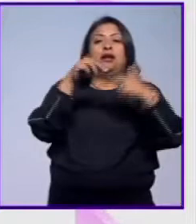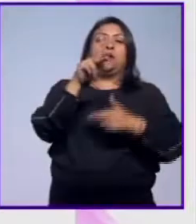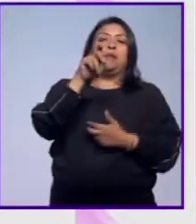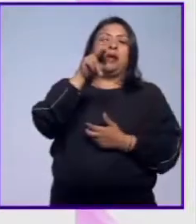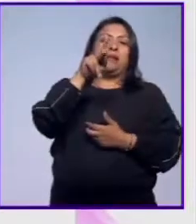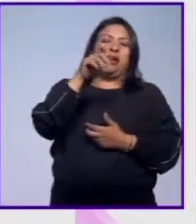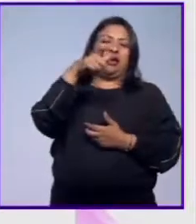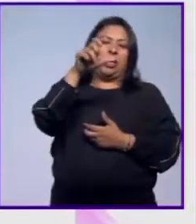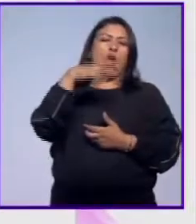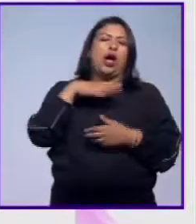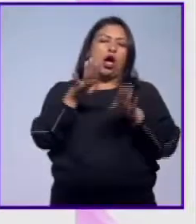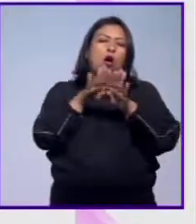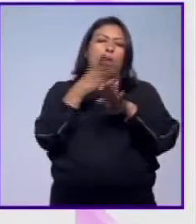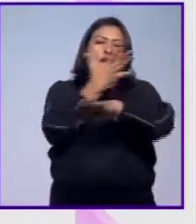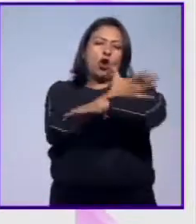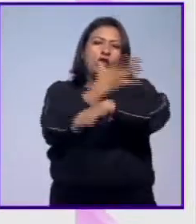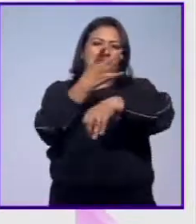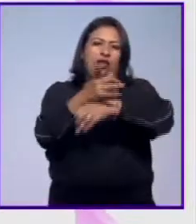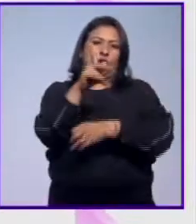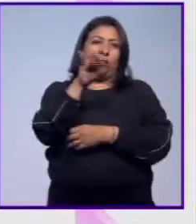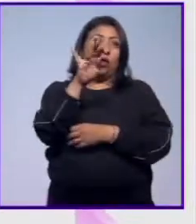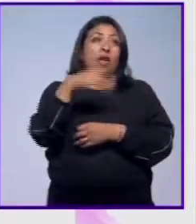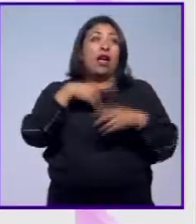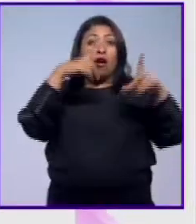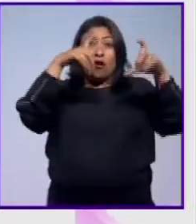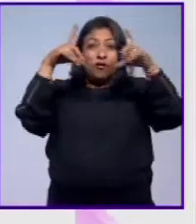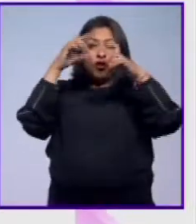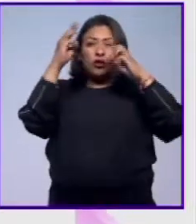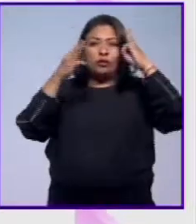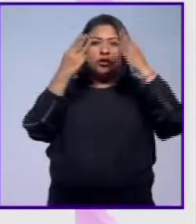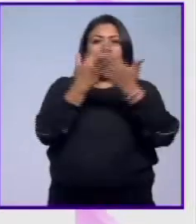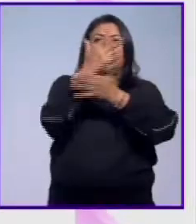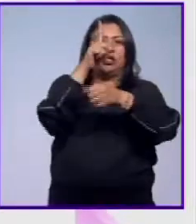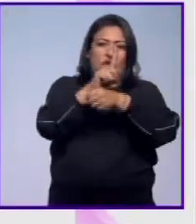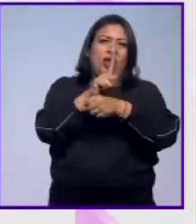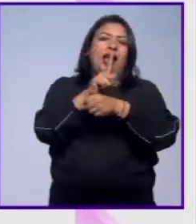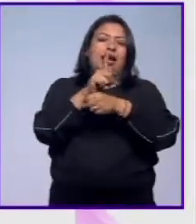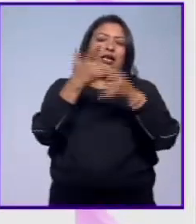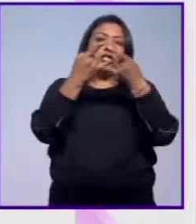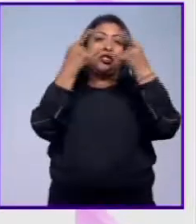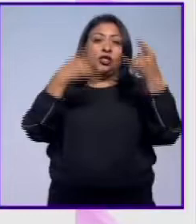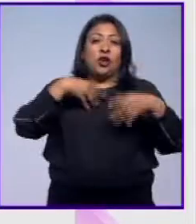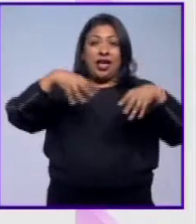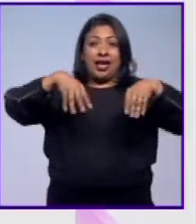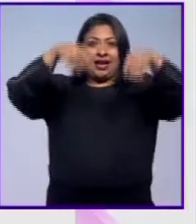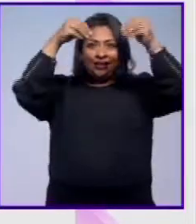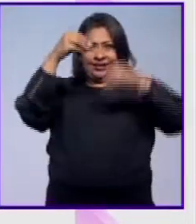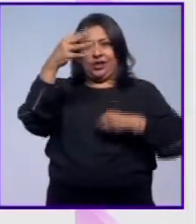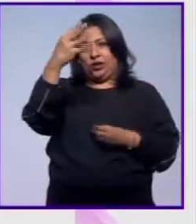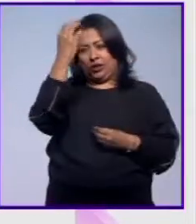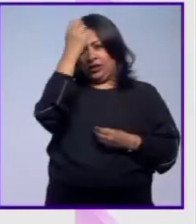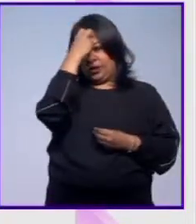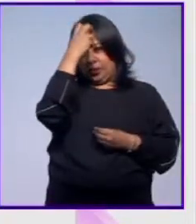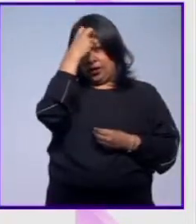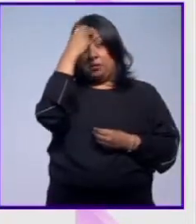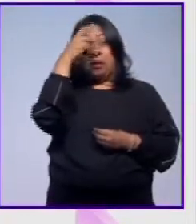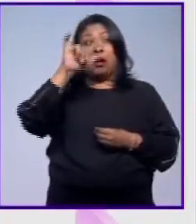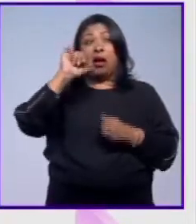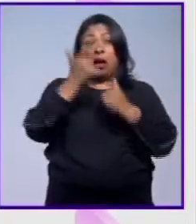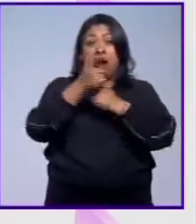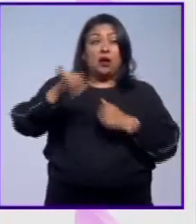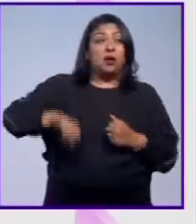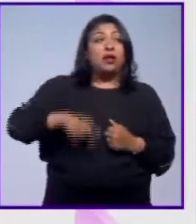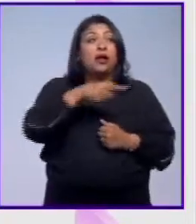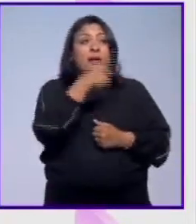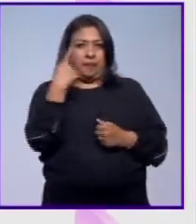Quiroga, que es nuestro coordinador de producción, tomó estas fotos del Museo Nacional de Historia, el Castillo de Chapultepec. algo muy interesante. Mira, aquí hay un fenómeno, si